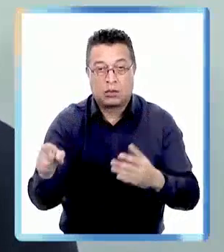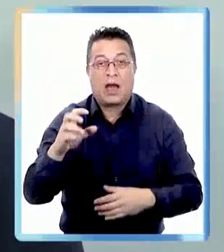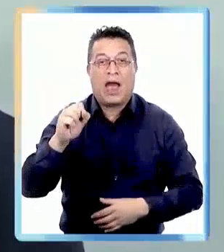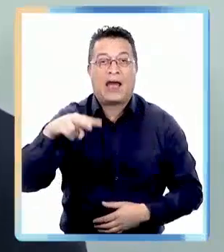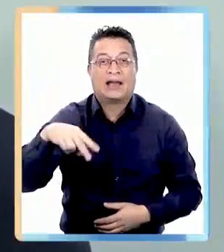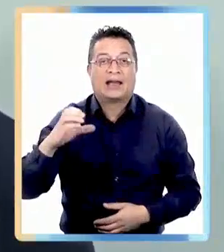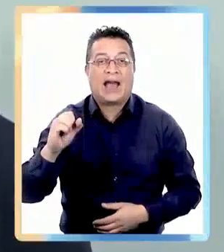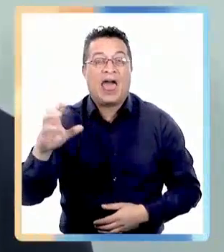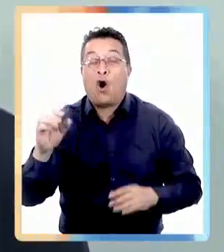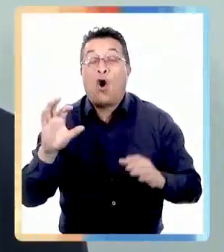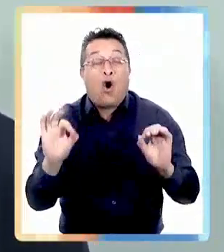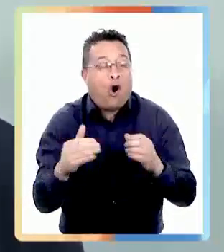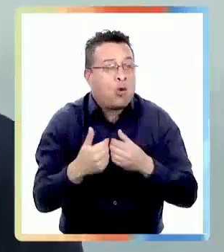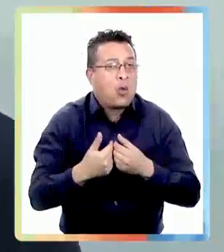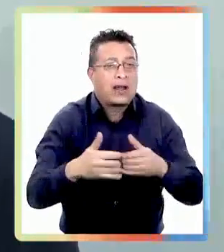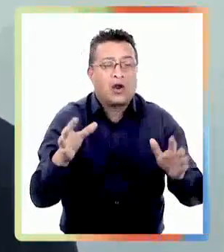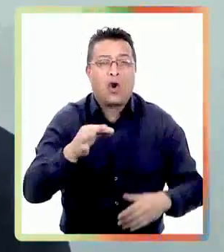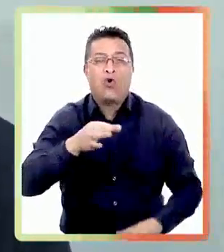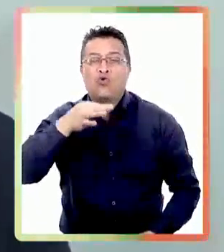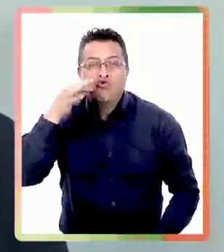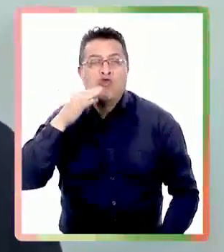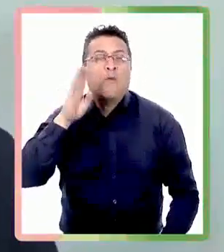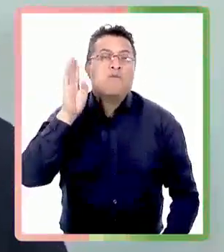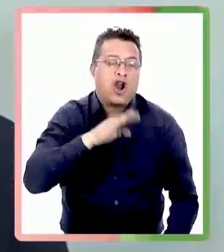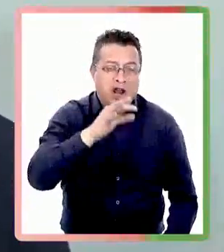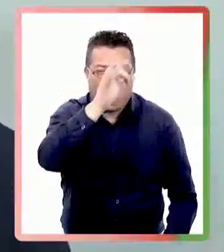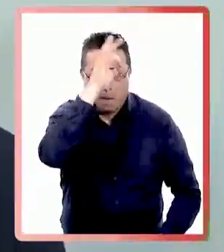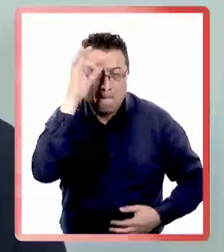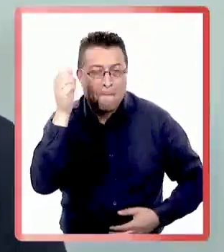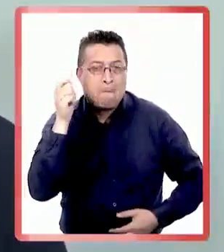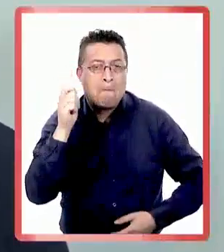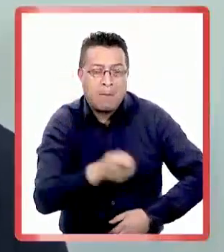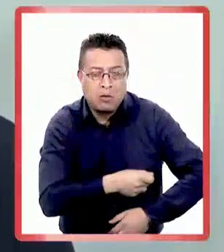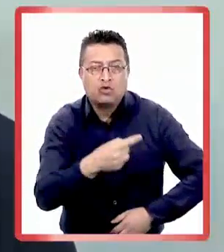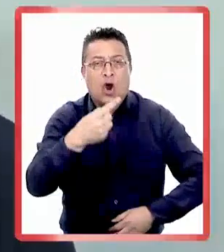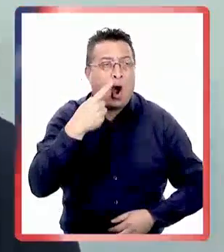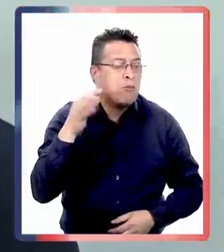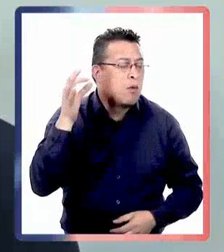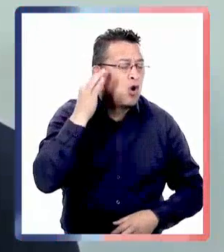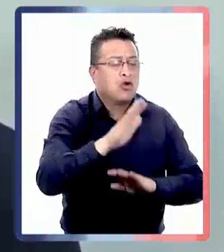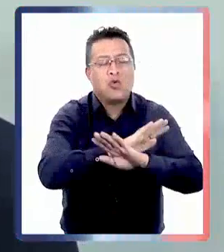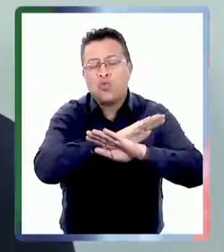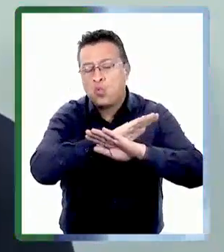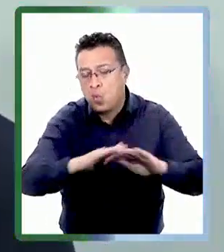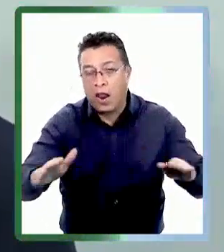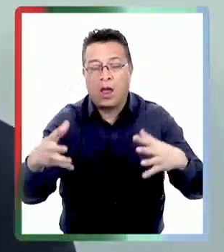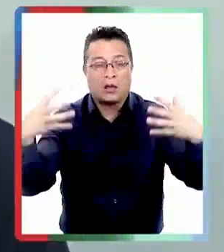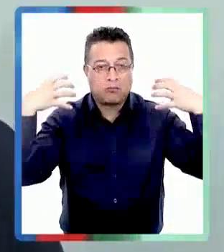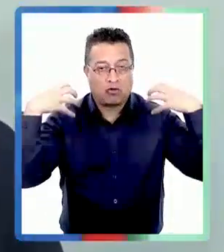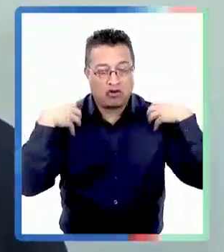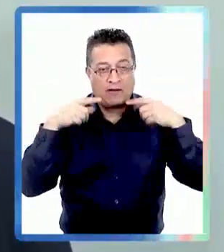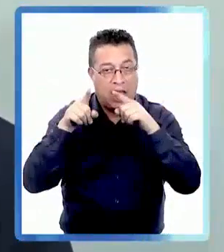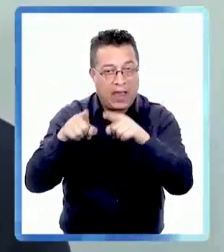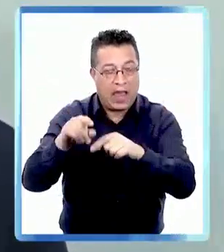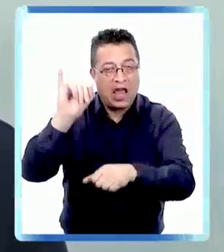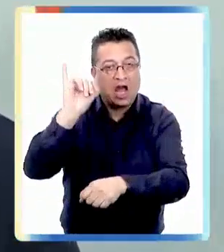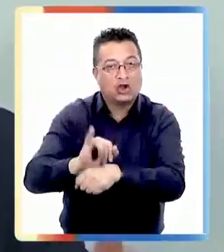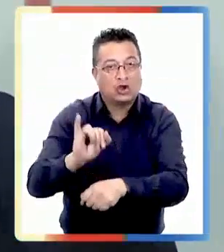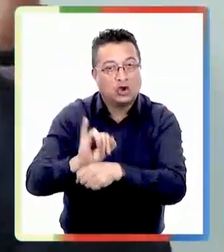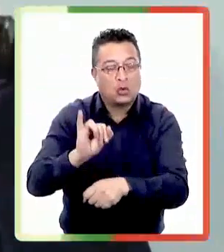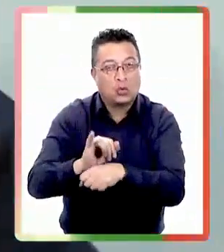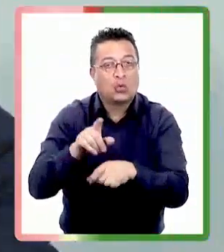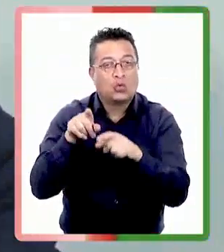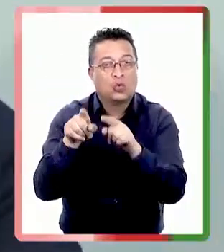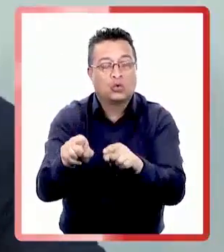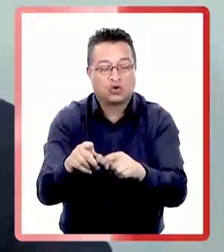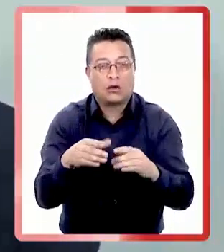señor Ancalao o al que sea rubio, moreno, mapuche, hombre, mujer es responsabilidad de la institución que está